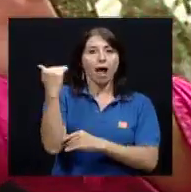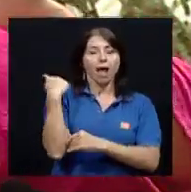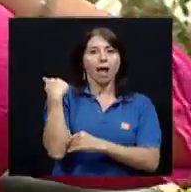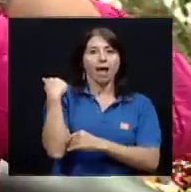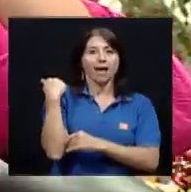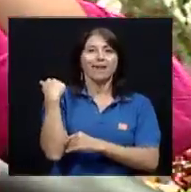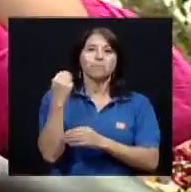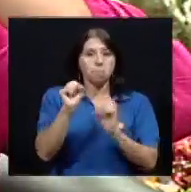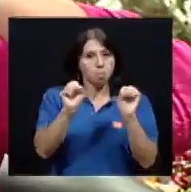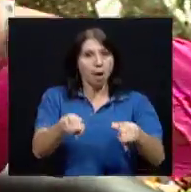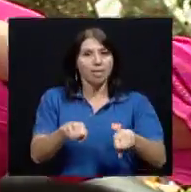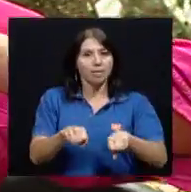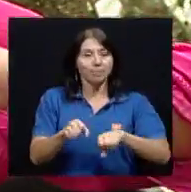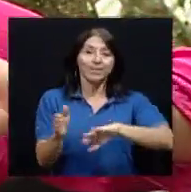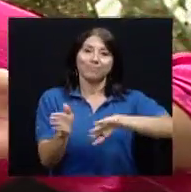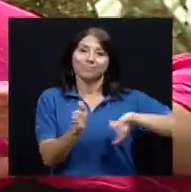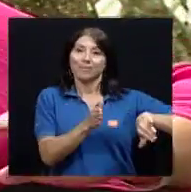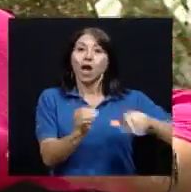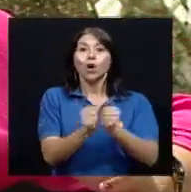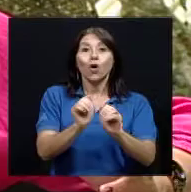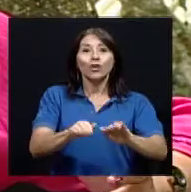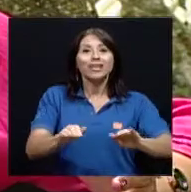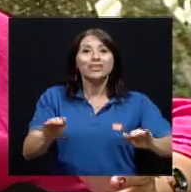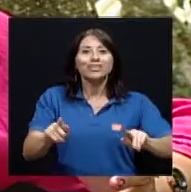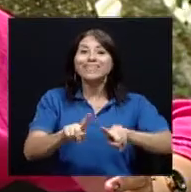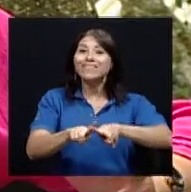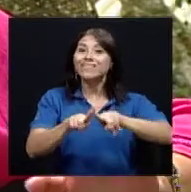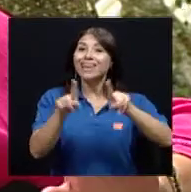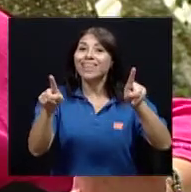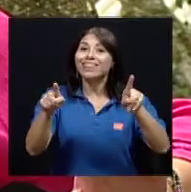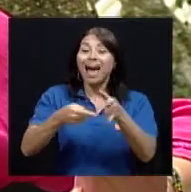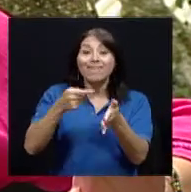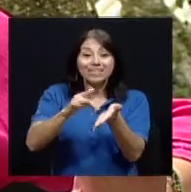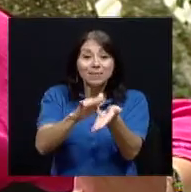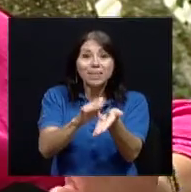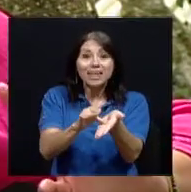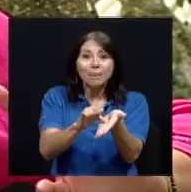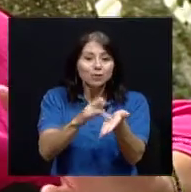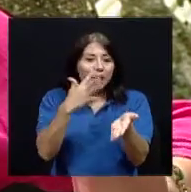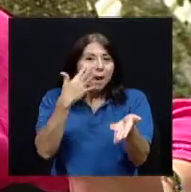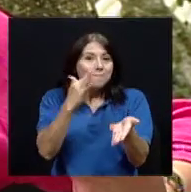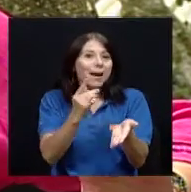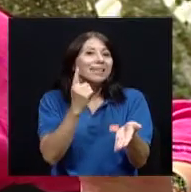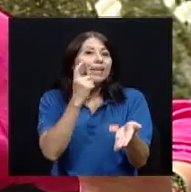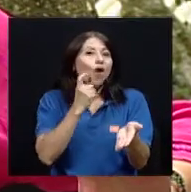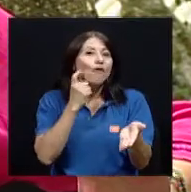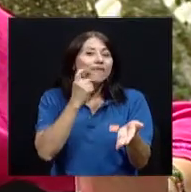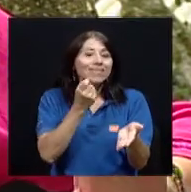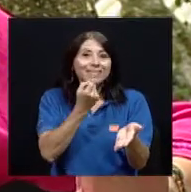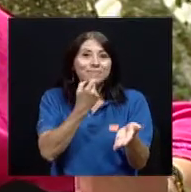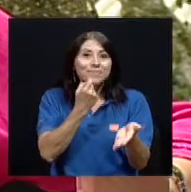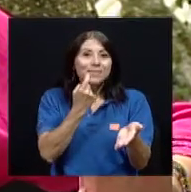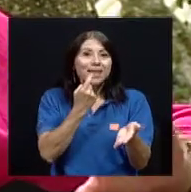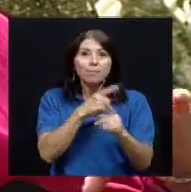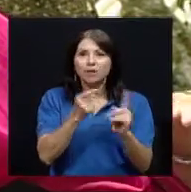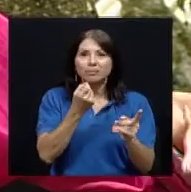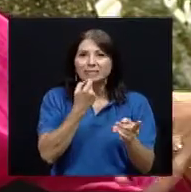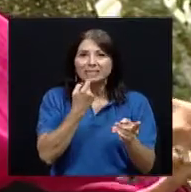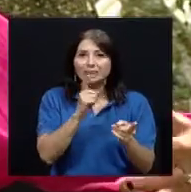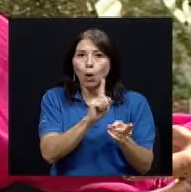con respecto a los niños la historia es diferente porque los medicamentos parecen confites no saben como confites pero parecen confites entonces cuál